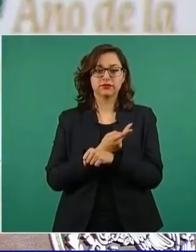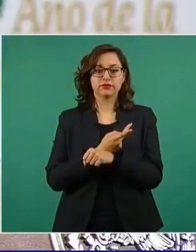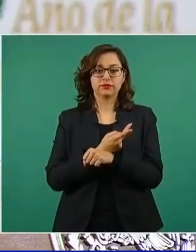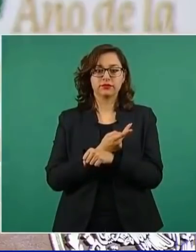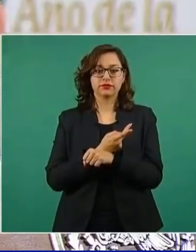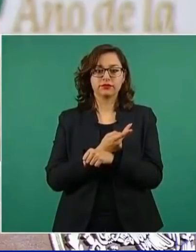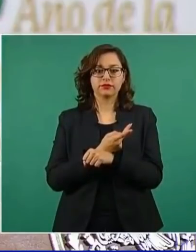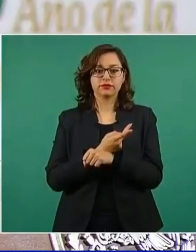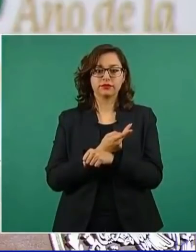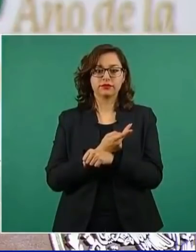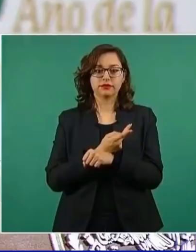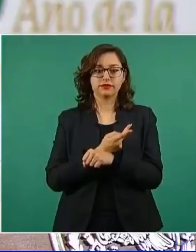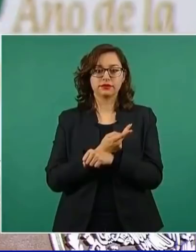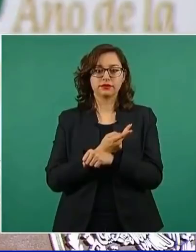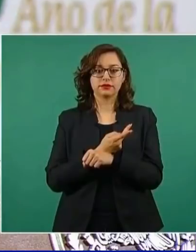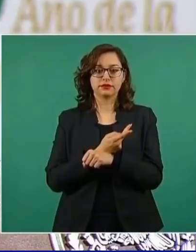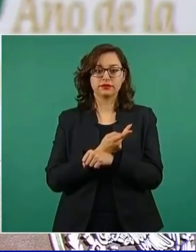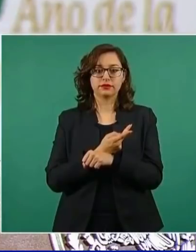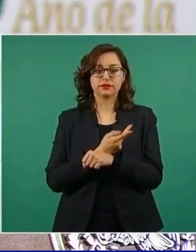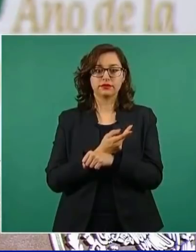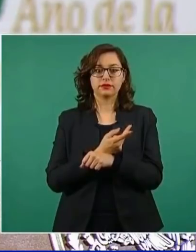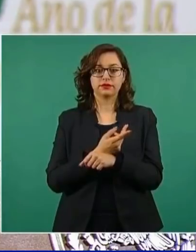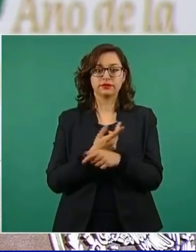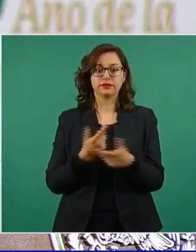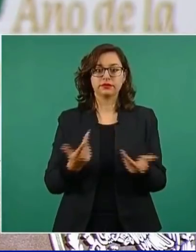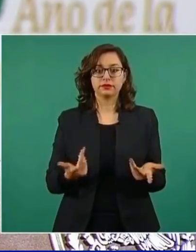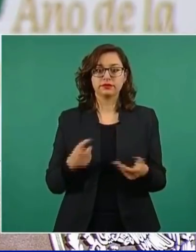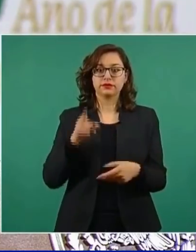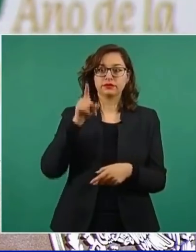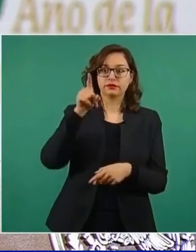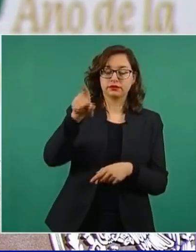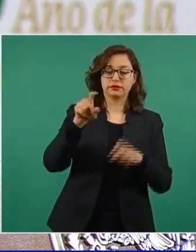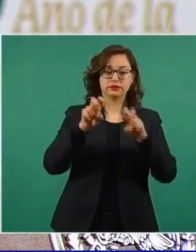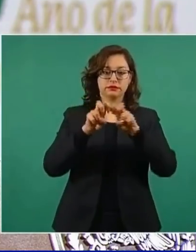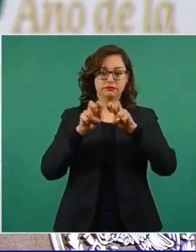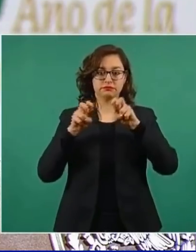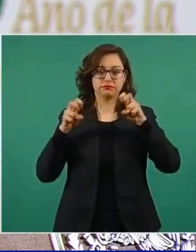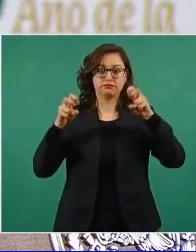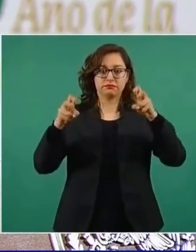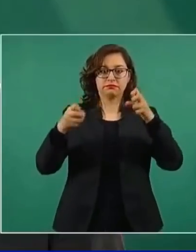de los ministros de ese entonces,